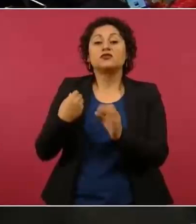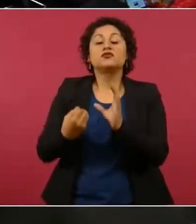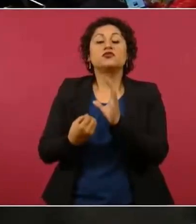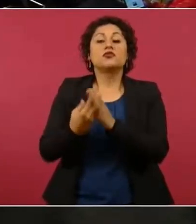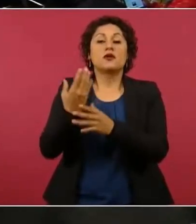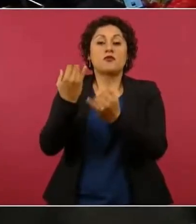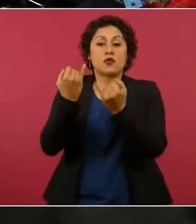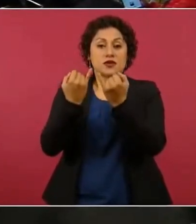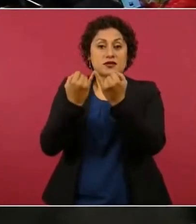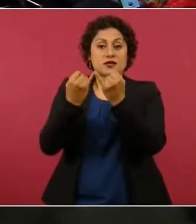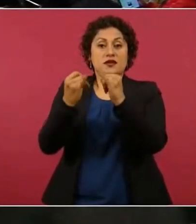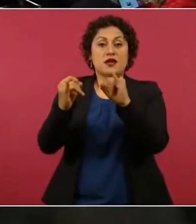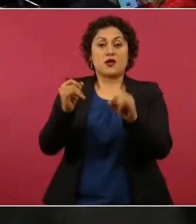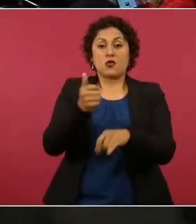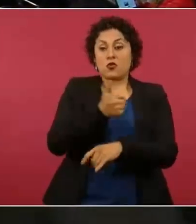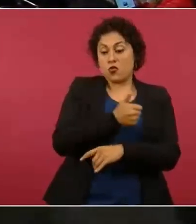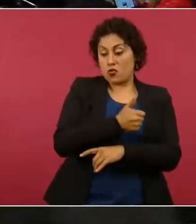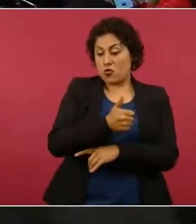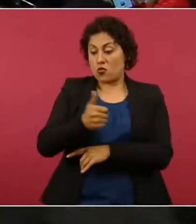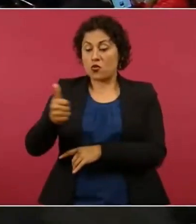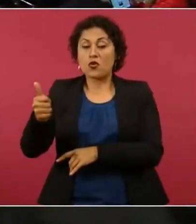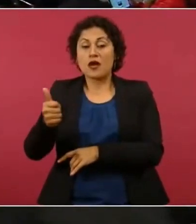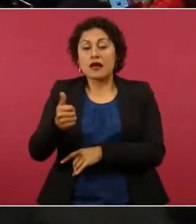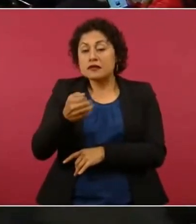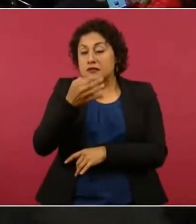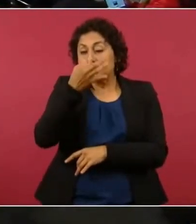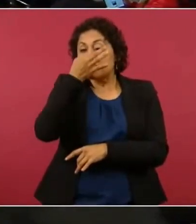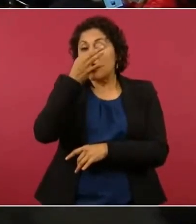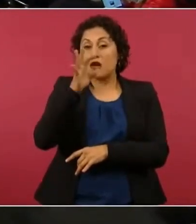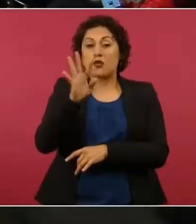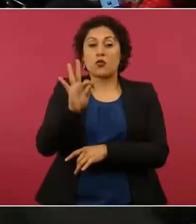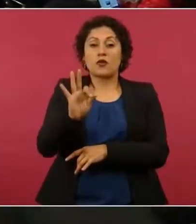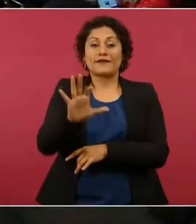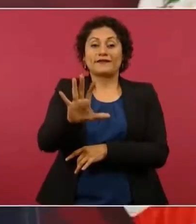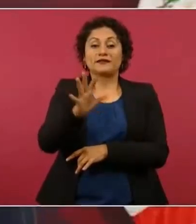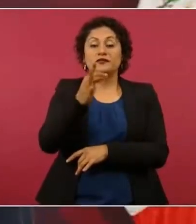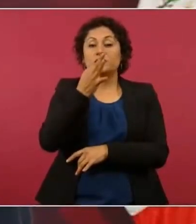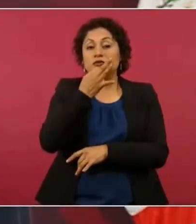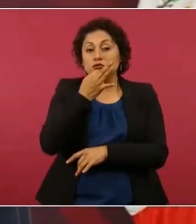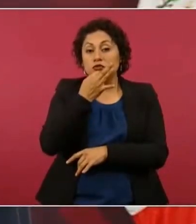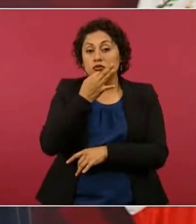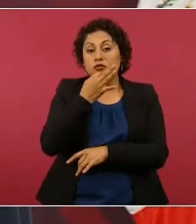para hacer 40, 45 minutos al nuevo aeropuerto.